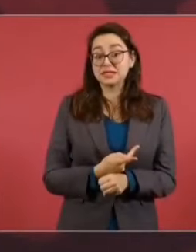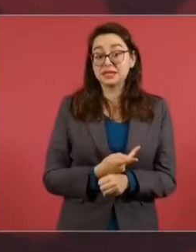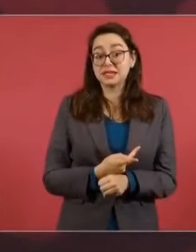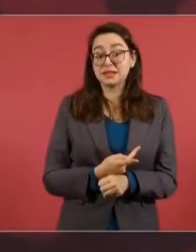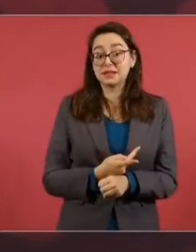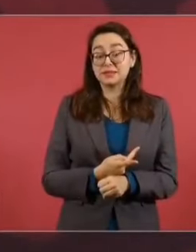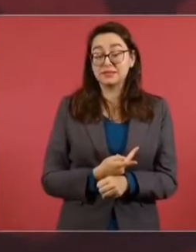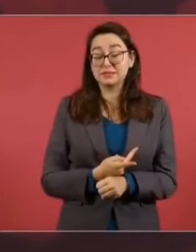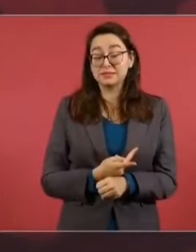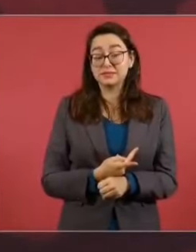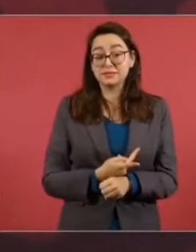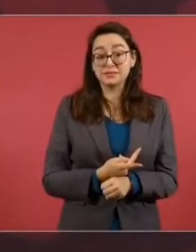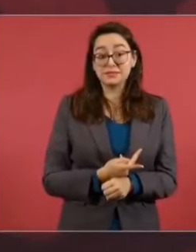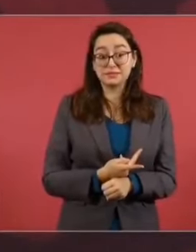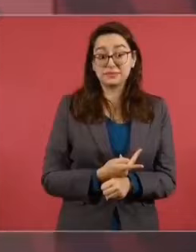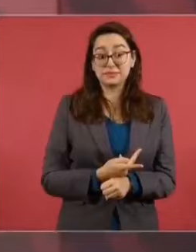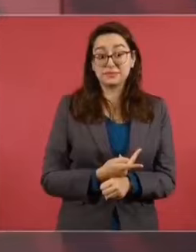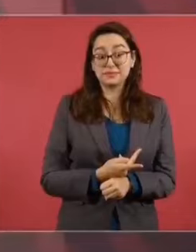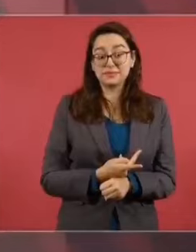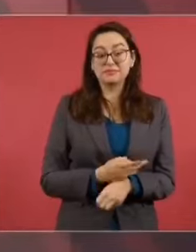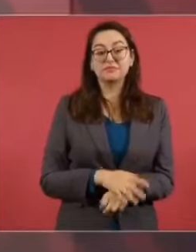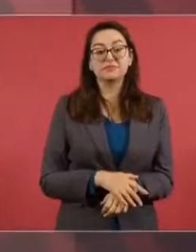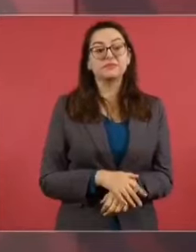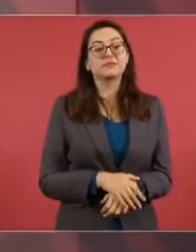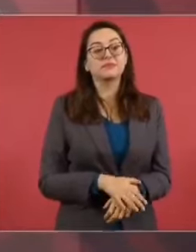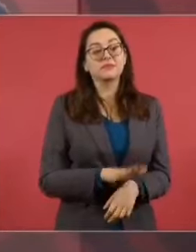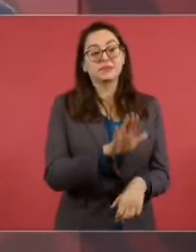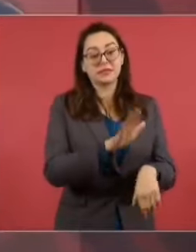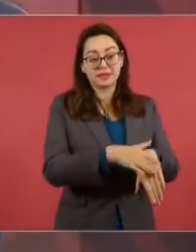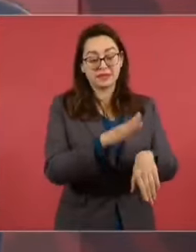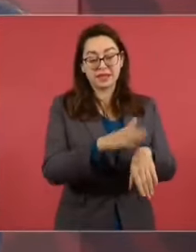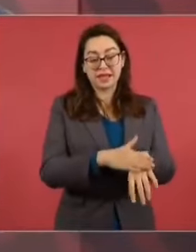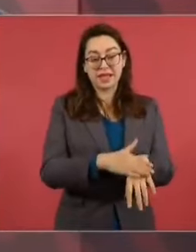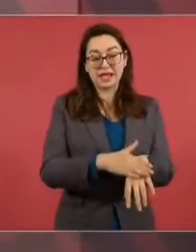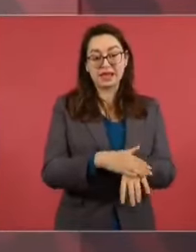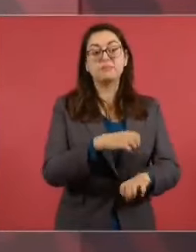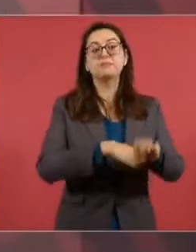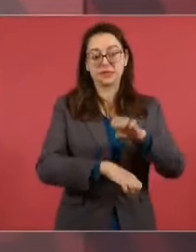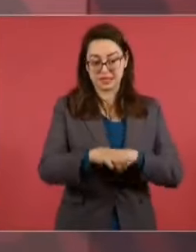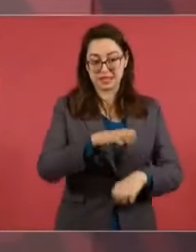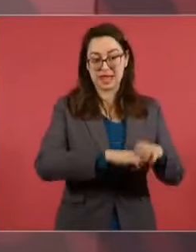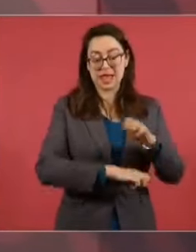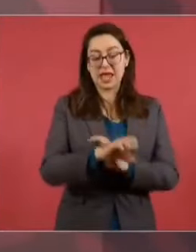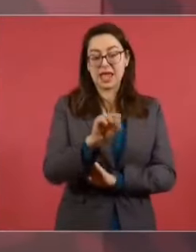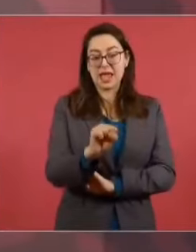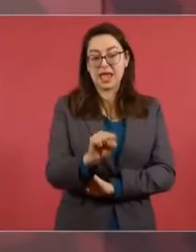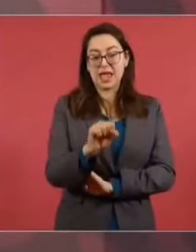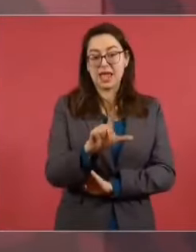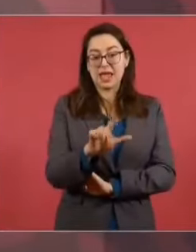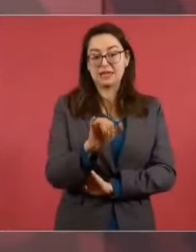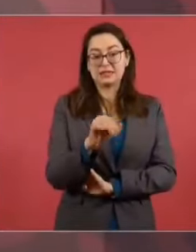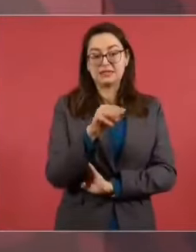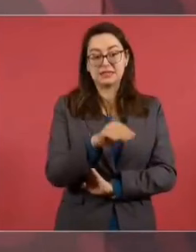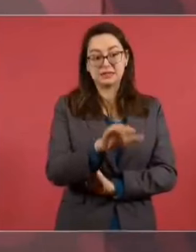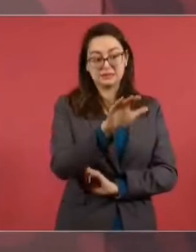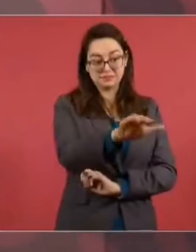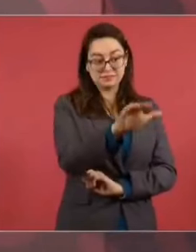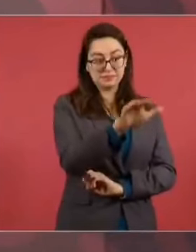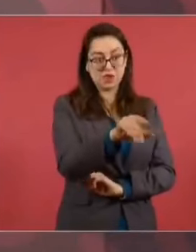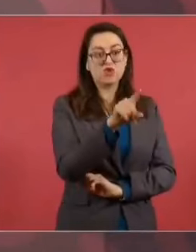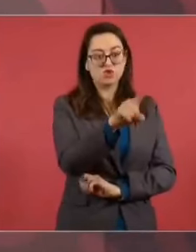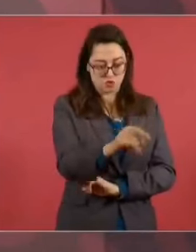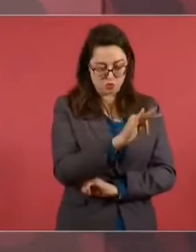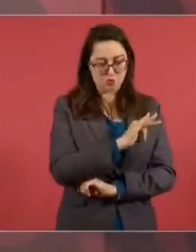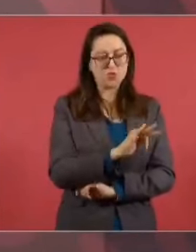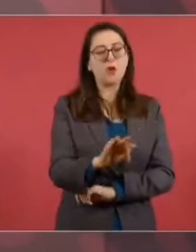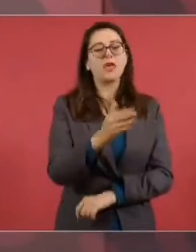Ahora invitan a Carlos Slim para ser candidato